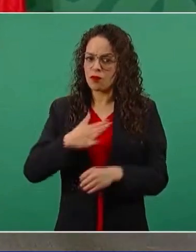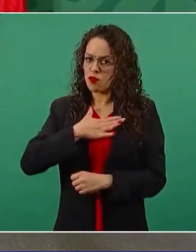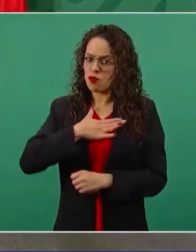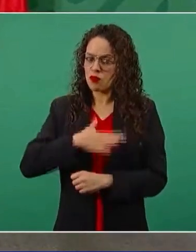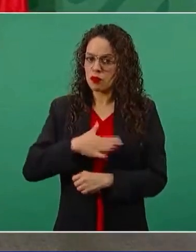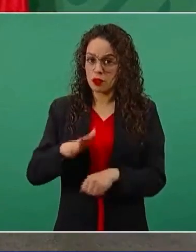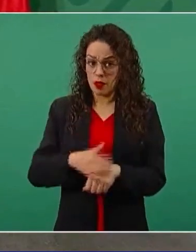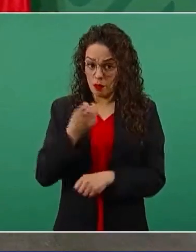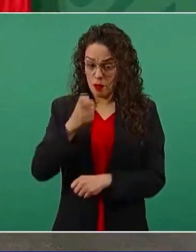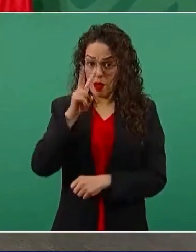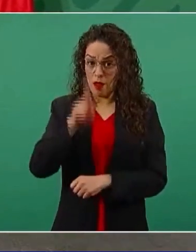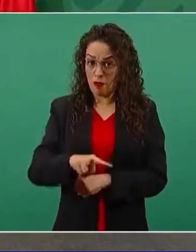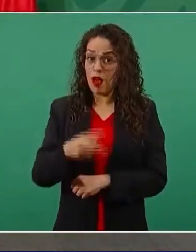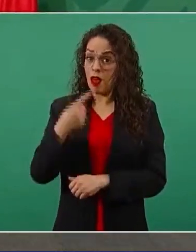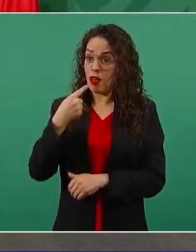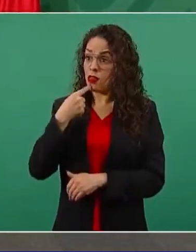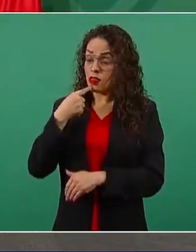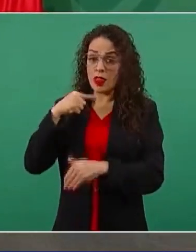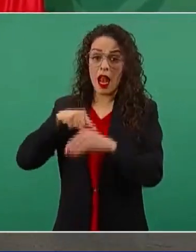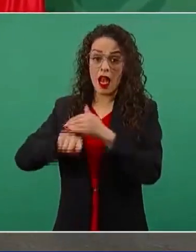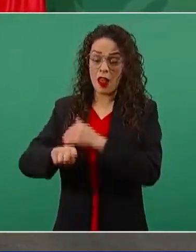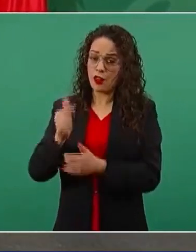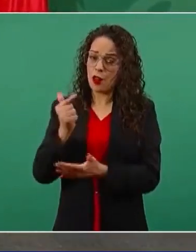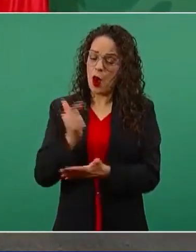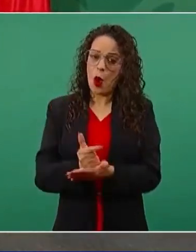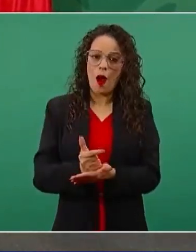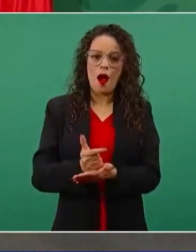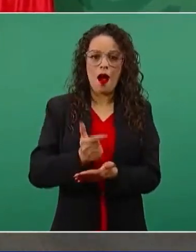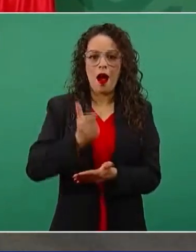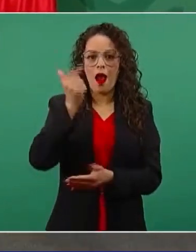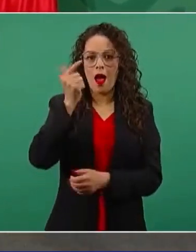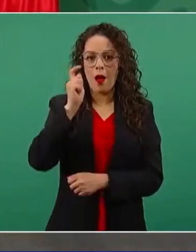grave el fraude electoral.